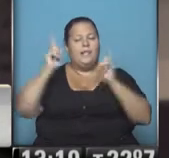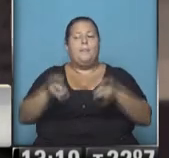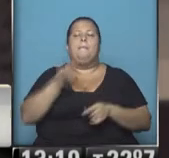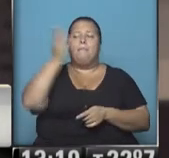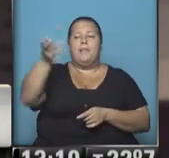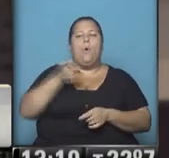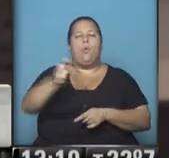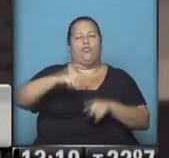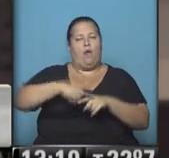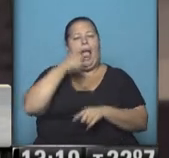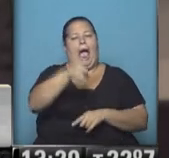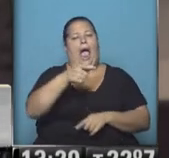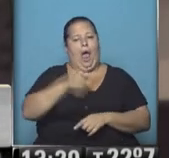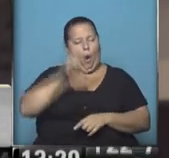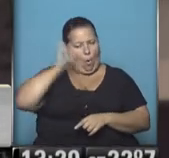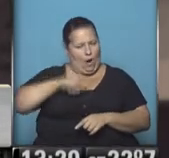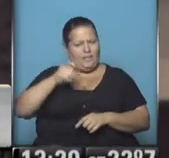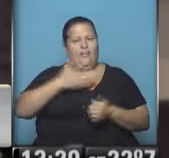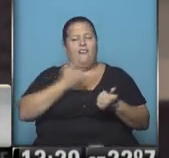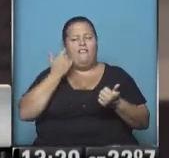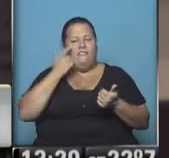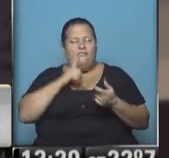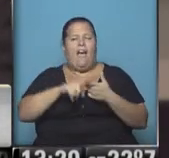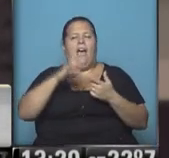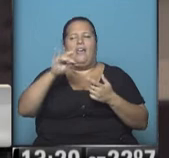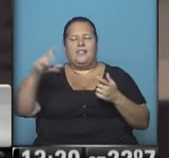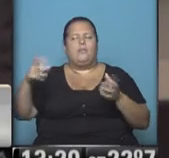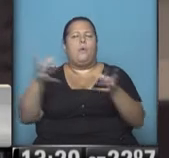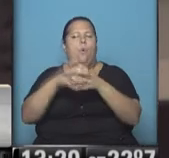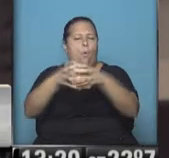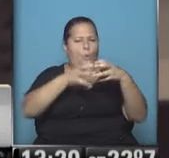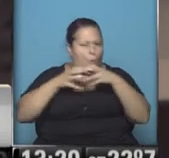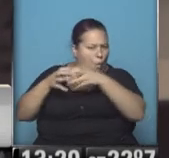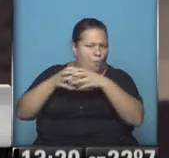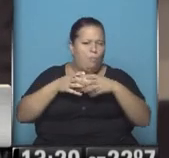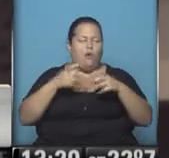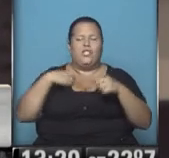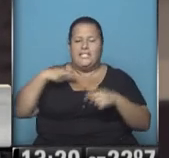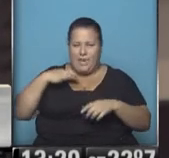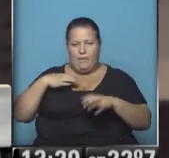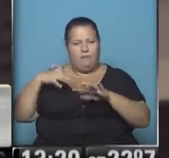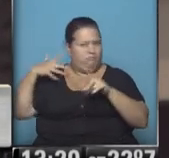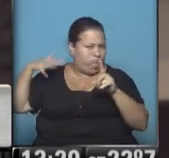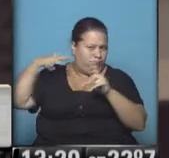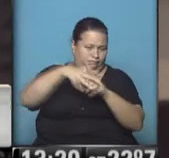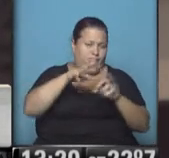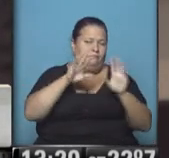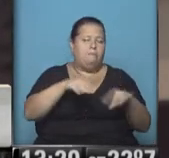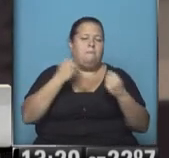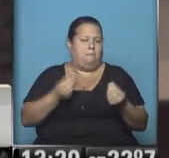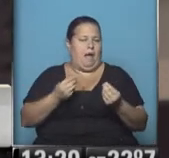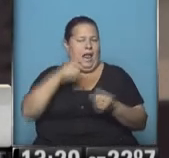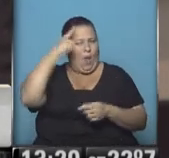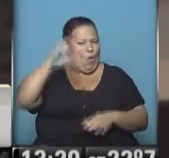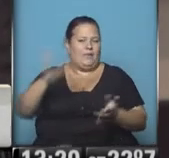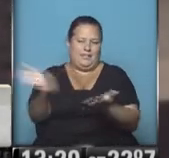pidiendo juicio político. Desde la FAC, desde ADC, se están juntando varias organizaciones civiles y políticas realmente para que estos